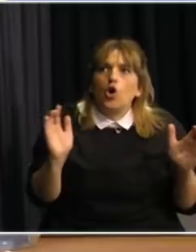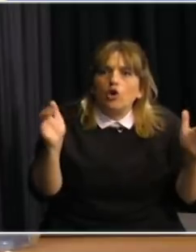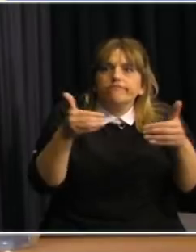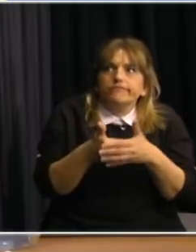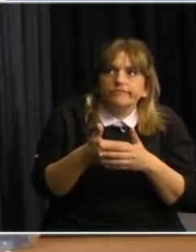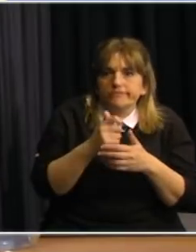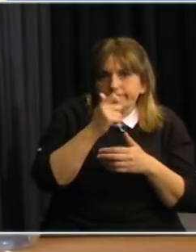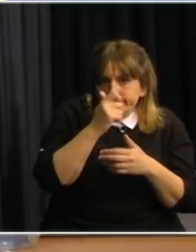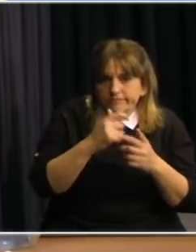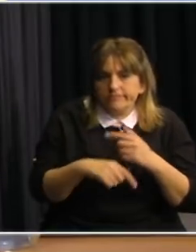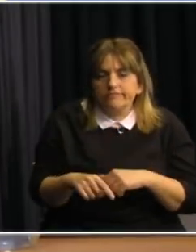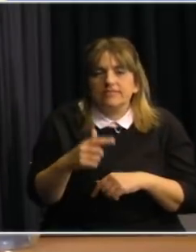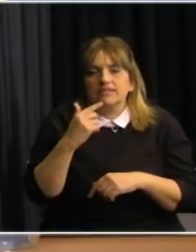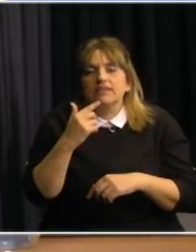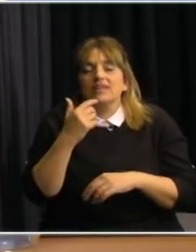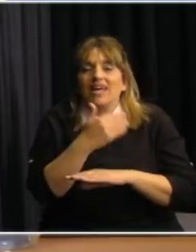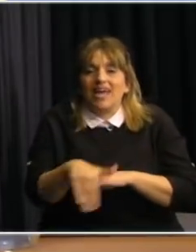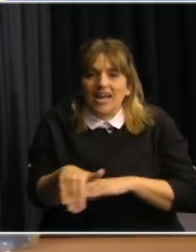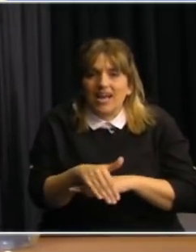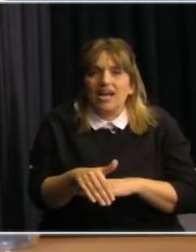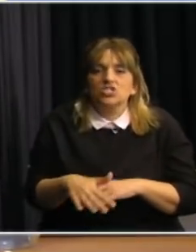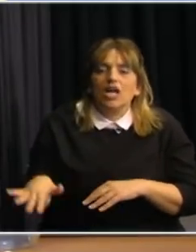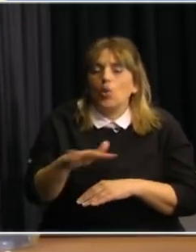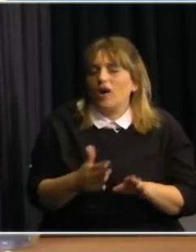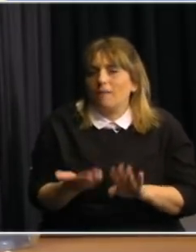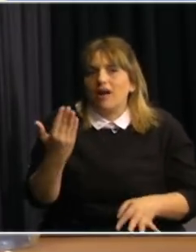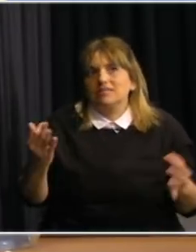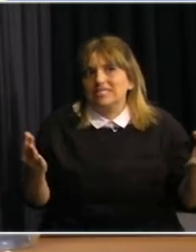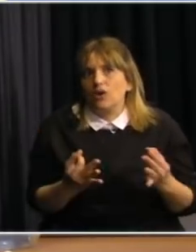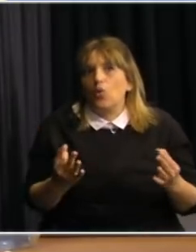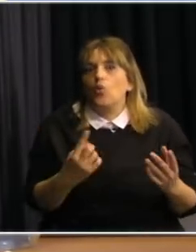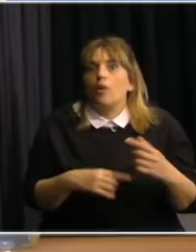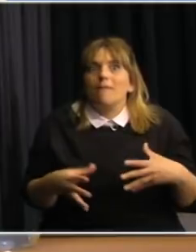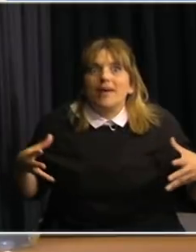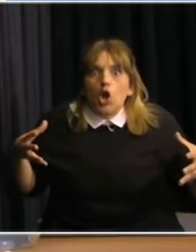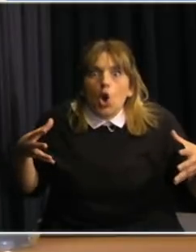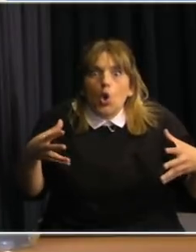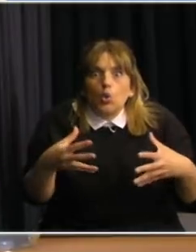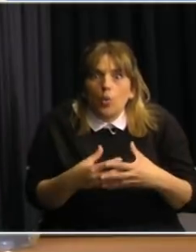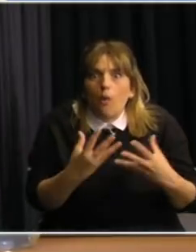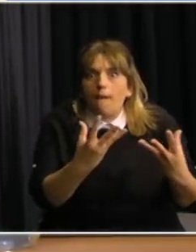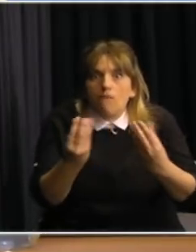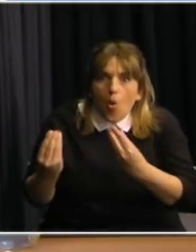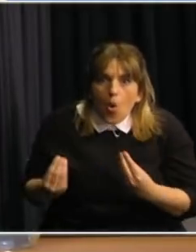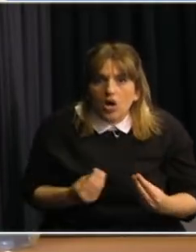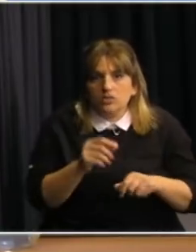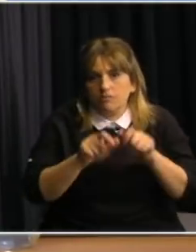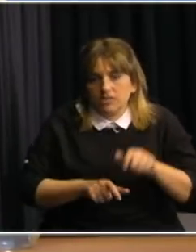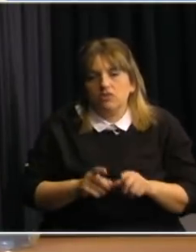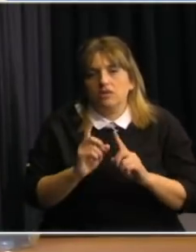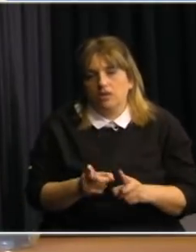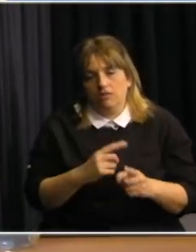particular, al ser al aire libre, son un lugar más seguro, pero si nos aglomeramos, también podemos correr riesgos.